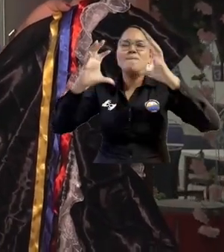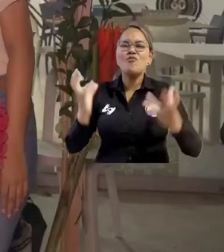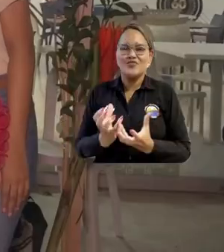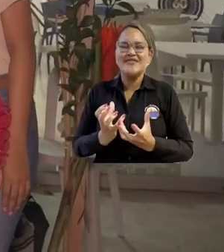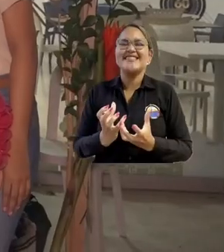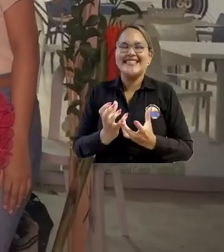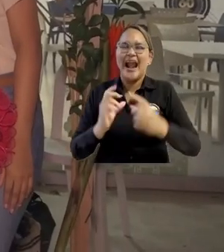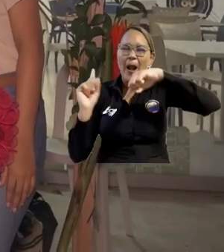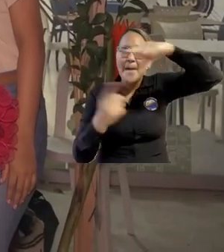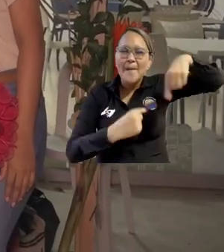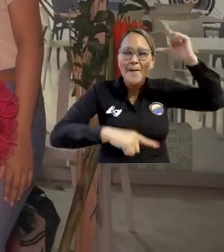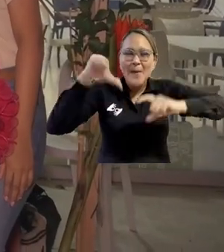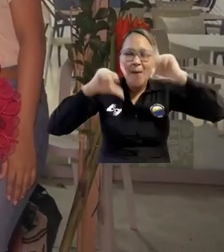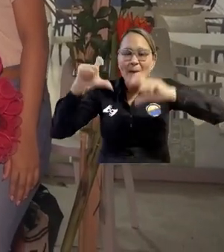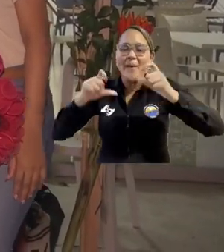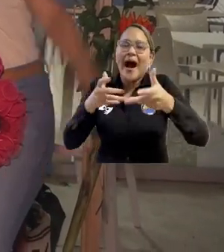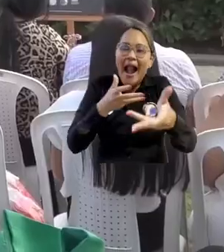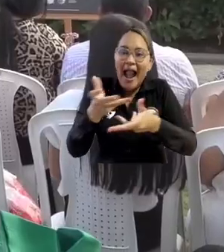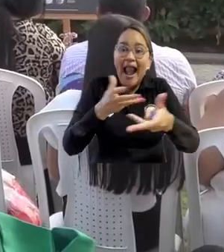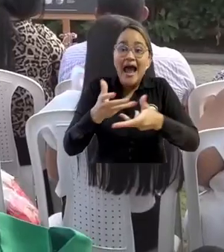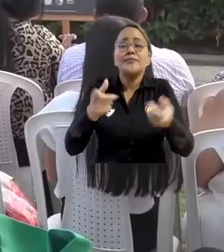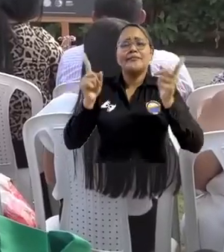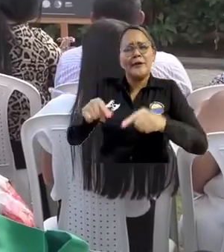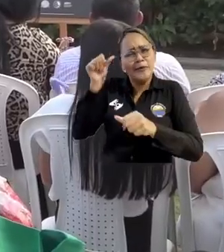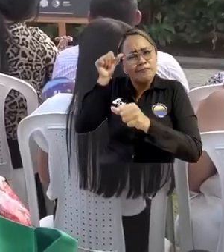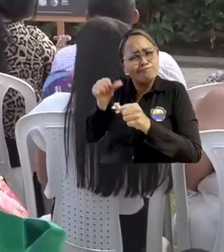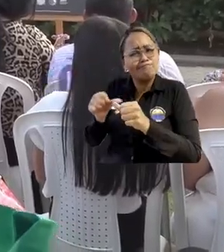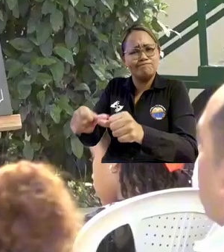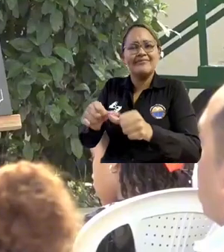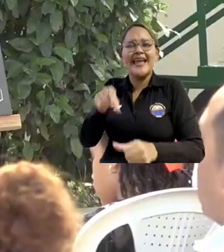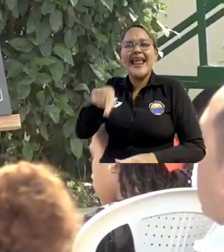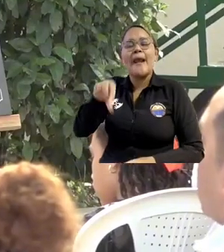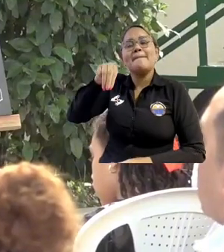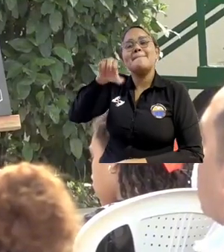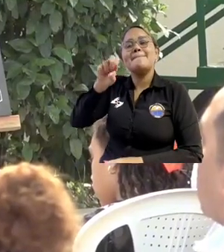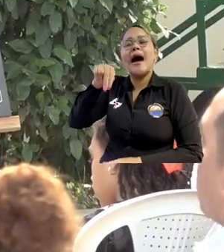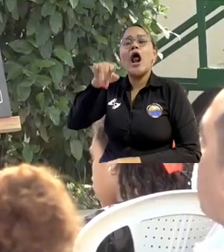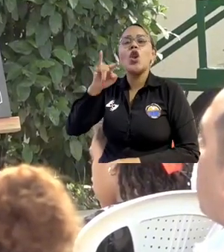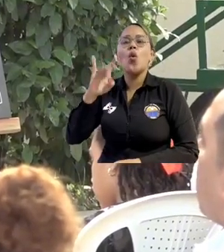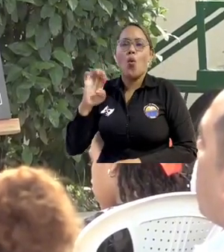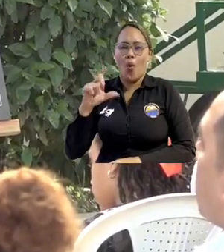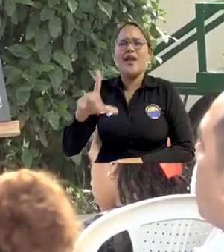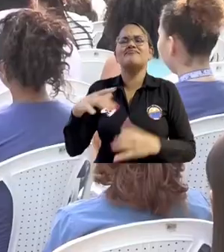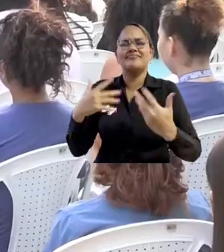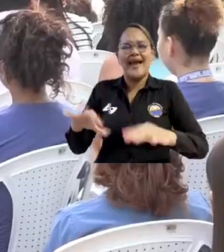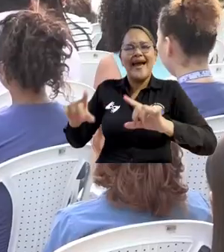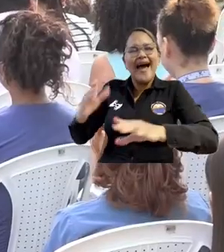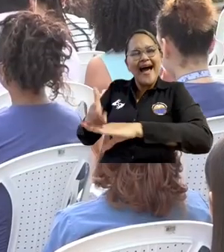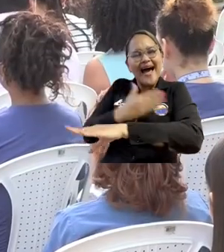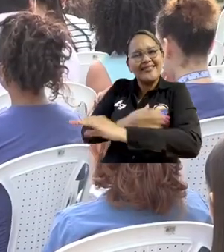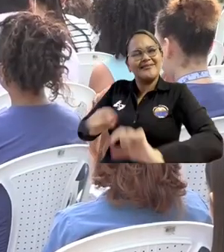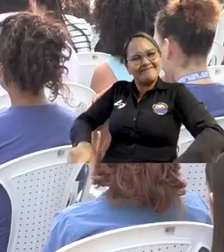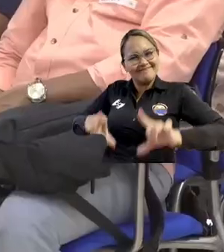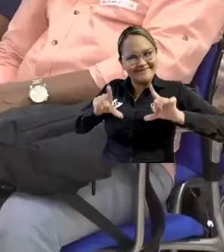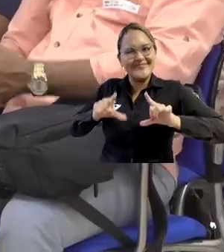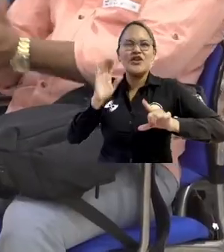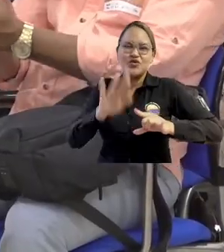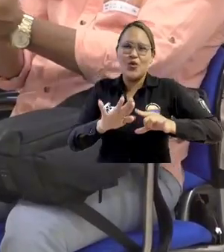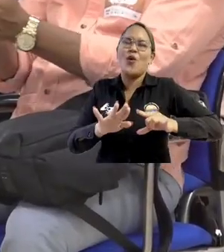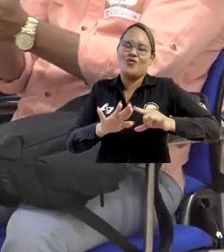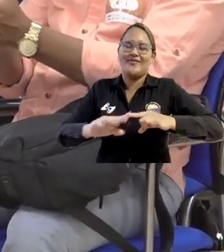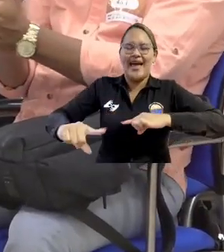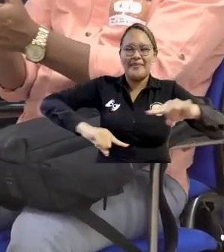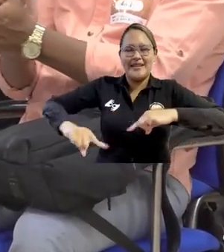Turismo, ocasión en la que también se rindió homenaje póstumo a Manuel Muñoz Bandera, egresado insigne del Programa de